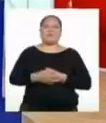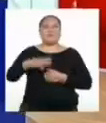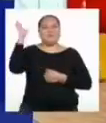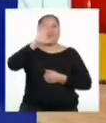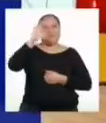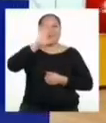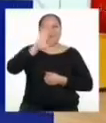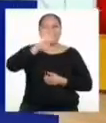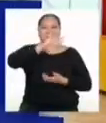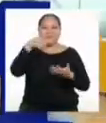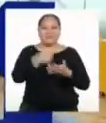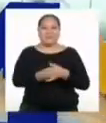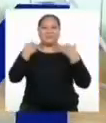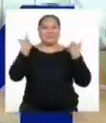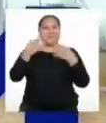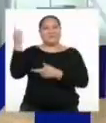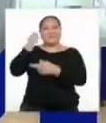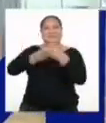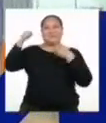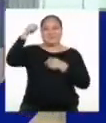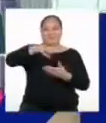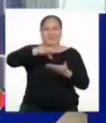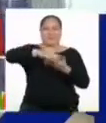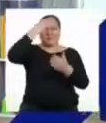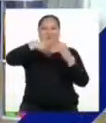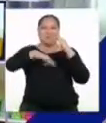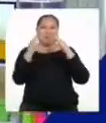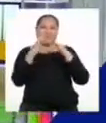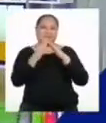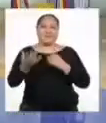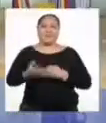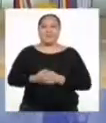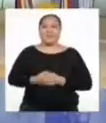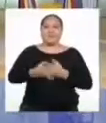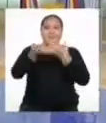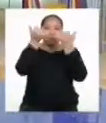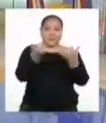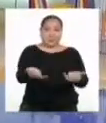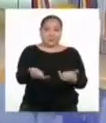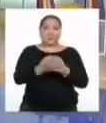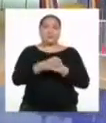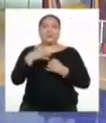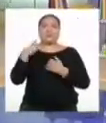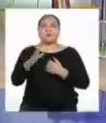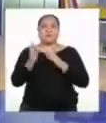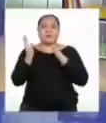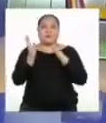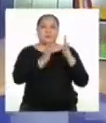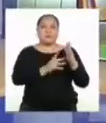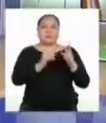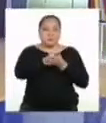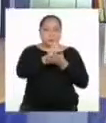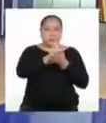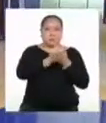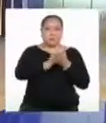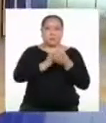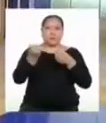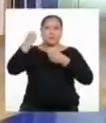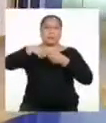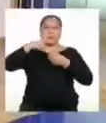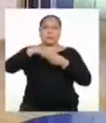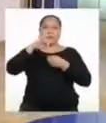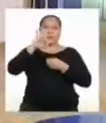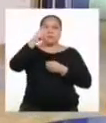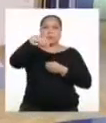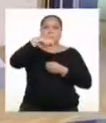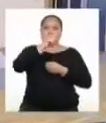Hola a todos y todos. Estamos de vuelta en Aprendo en Casa. Hoy andamos armando un texto para incluirlo en un